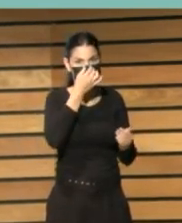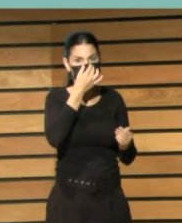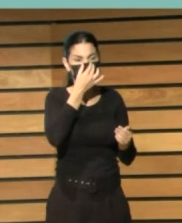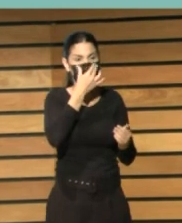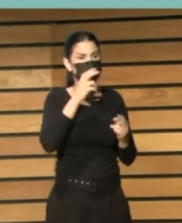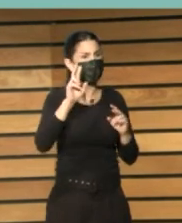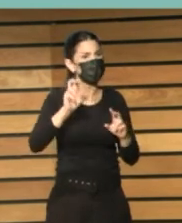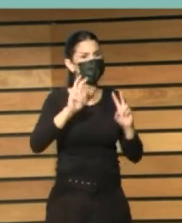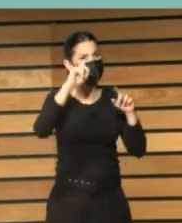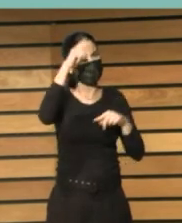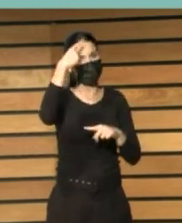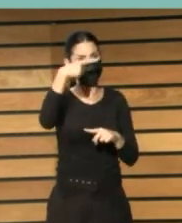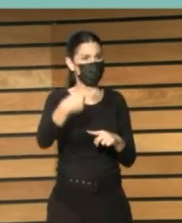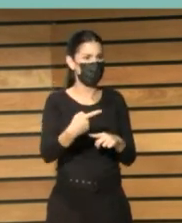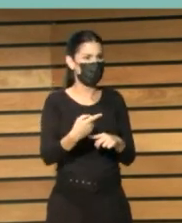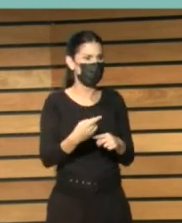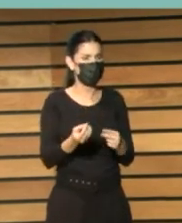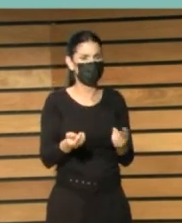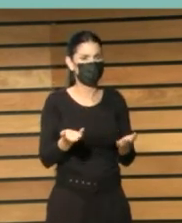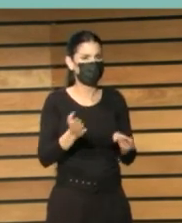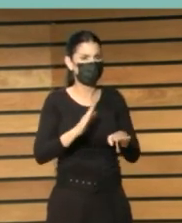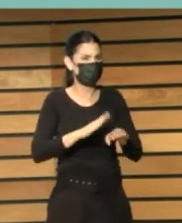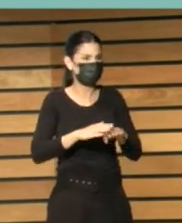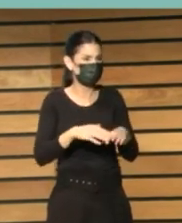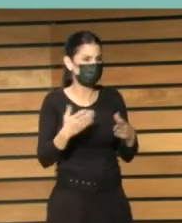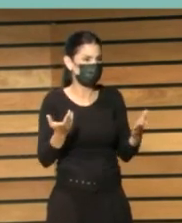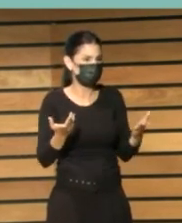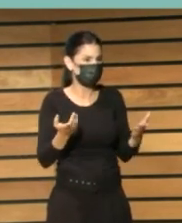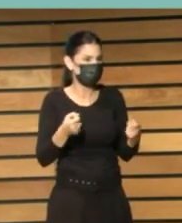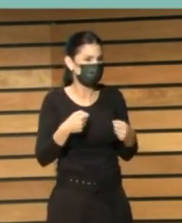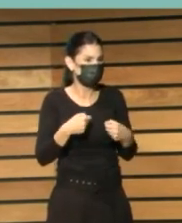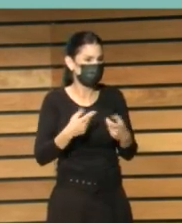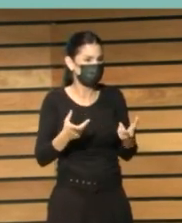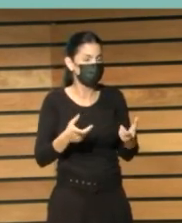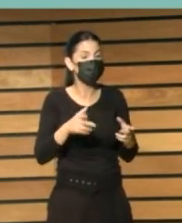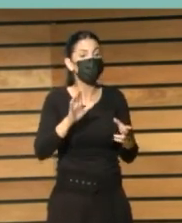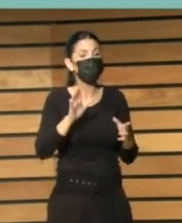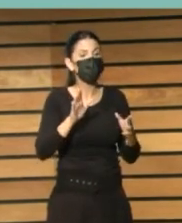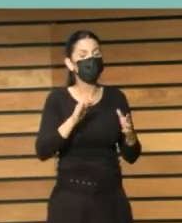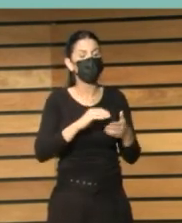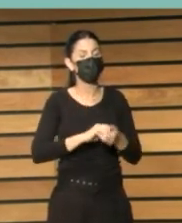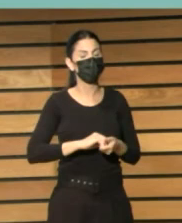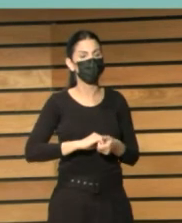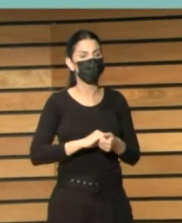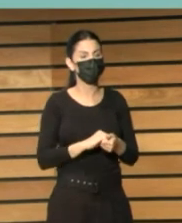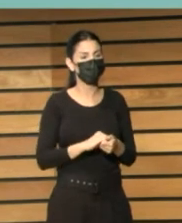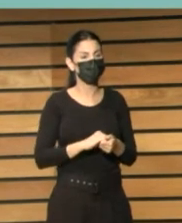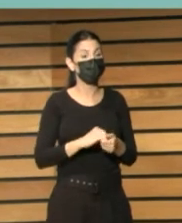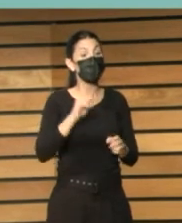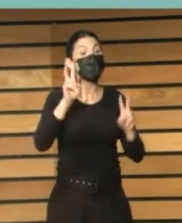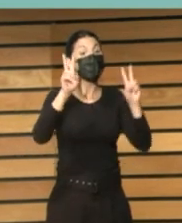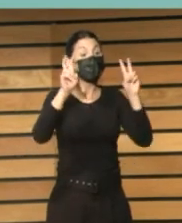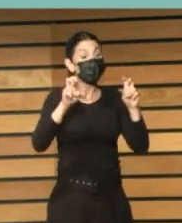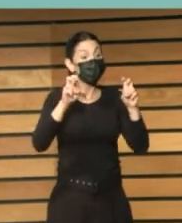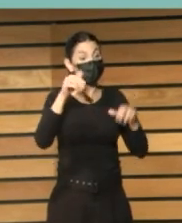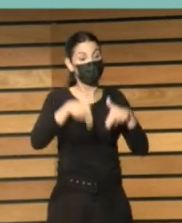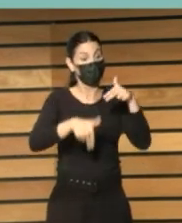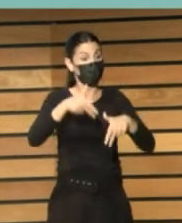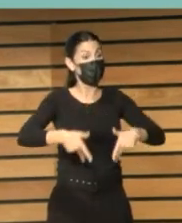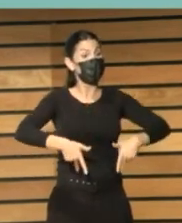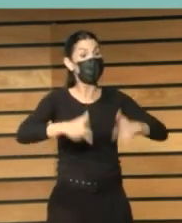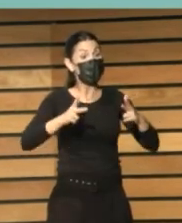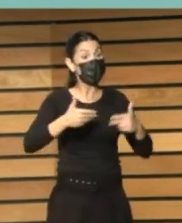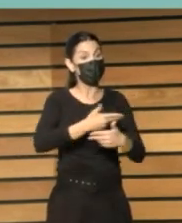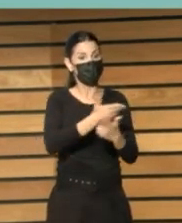no funciona para nada entonces realmente donde podemos actuar ahora mismo en este tema de democratizar el acceso a la información es